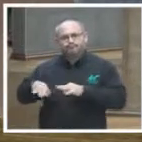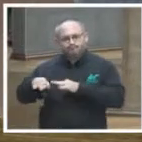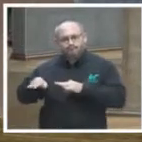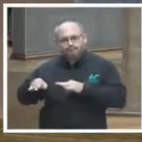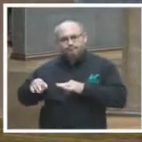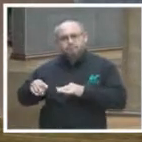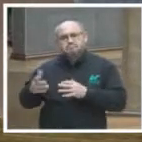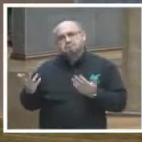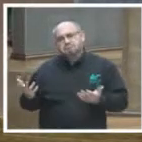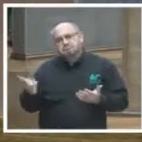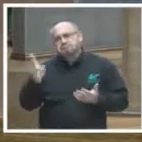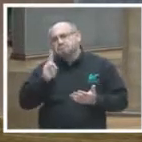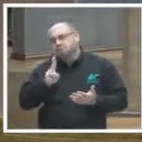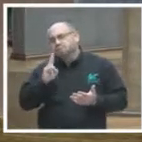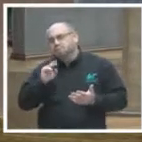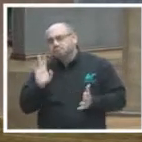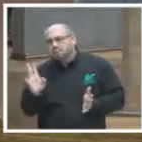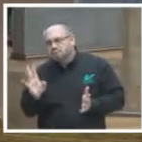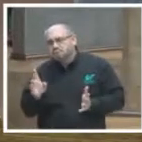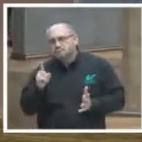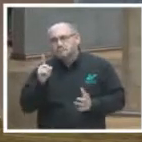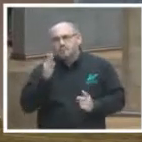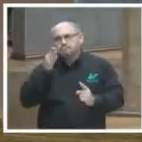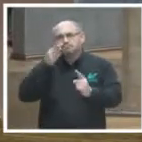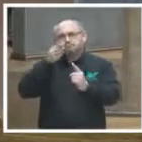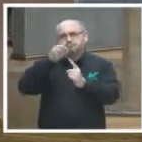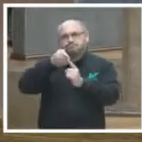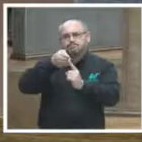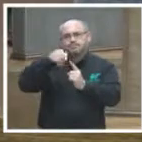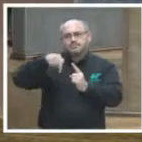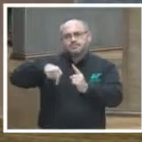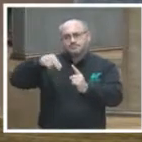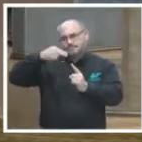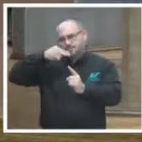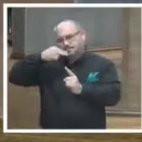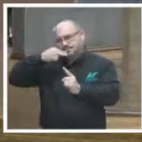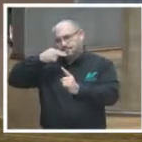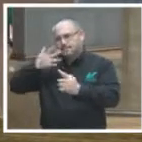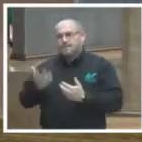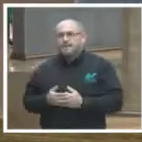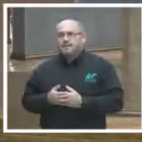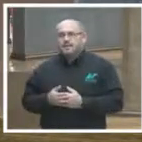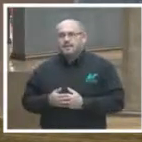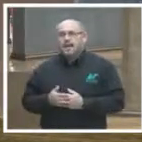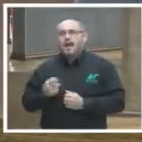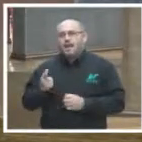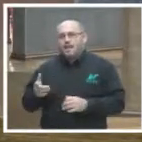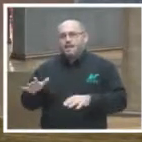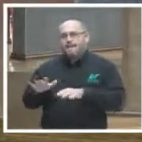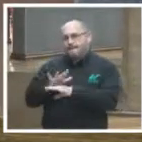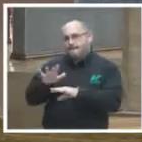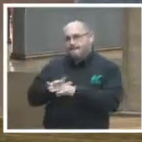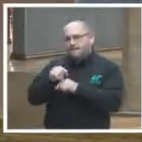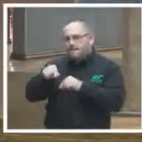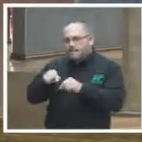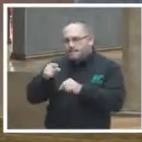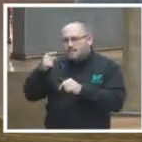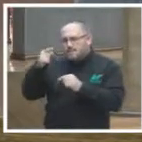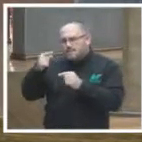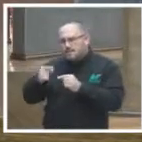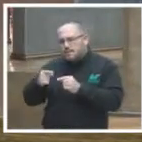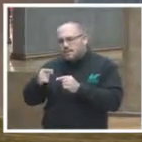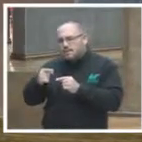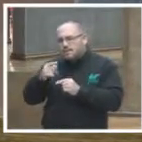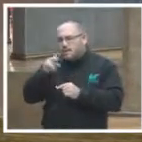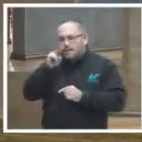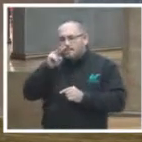probablemente también uno de los objetivos con este uso ha sido modificar o aminorar la percepción de